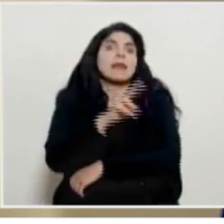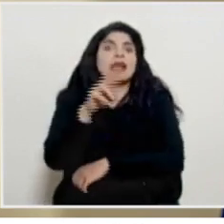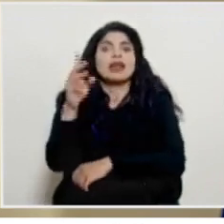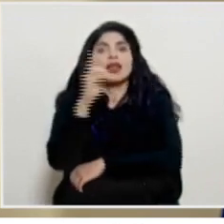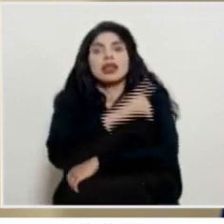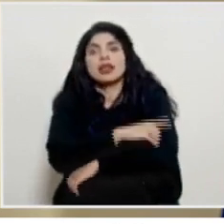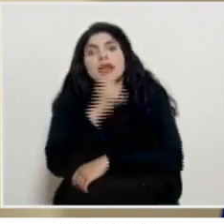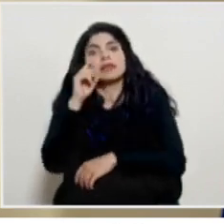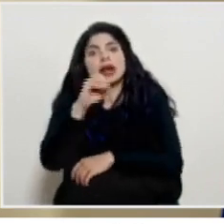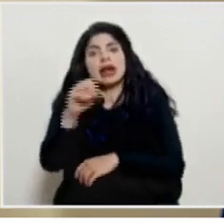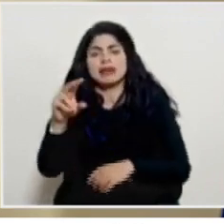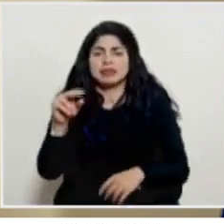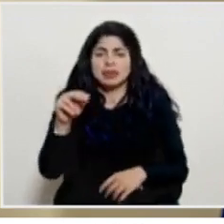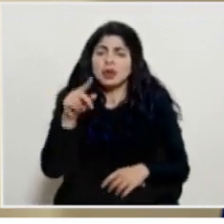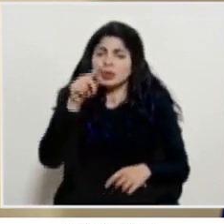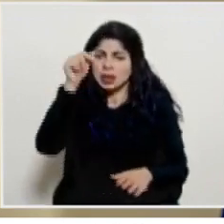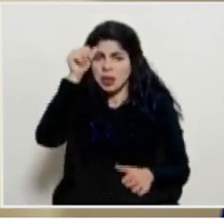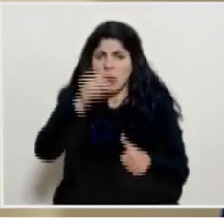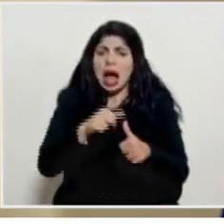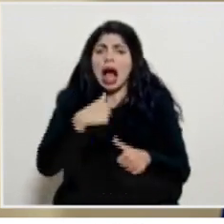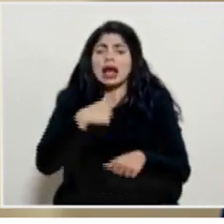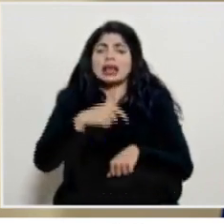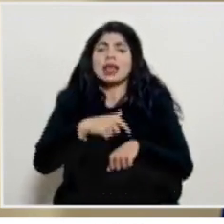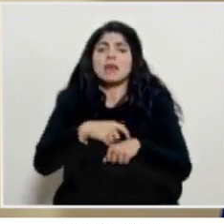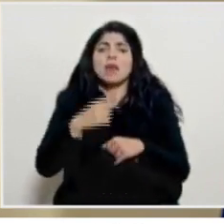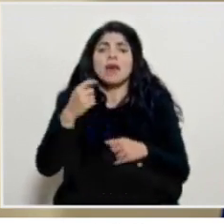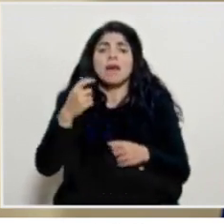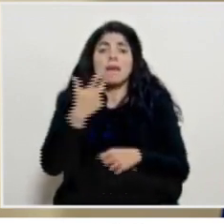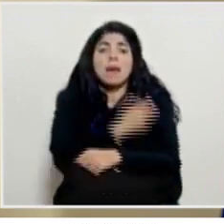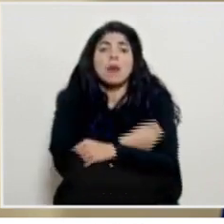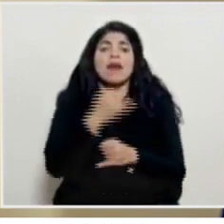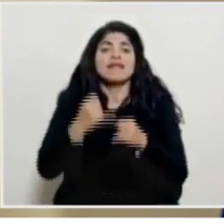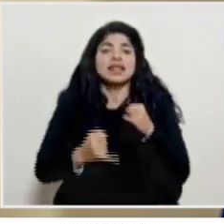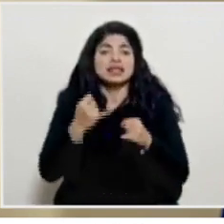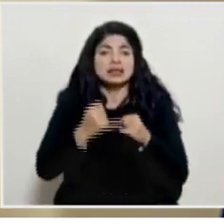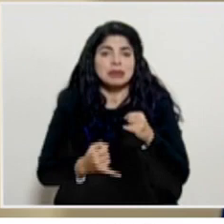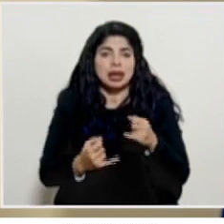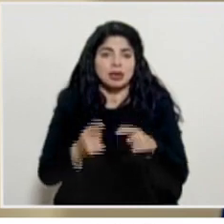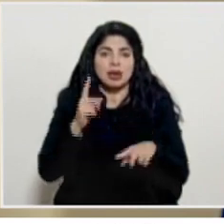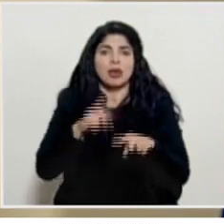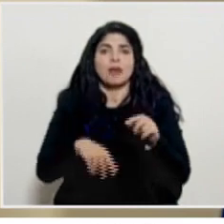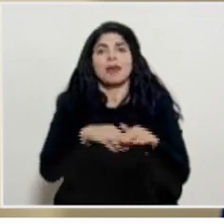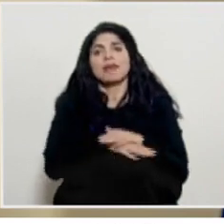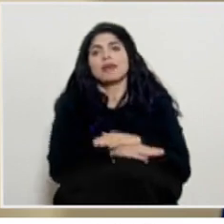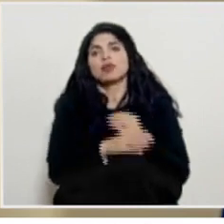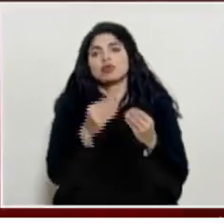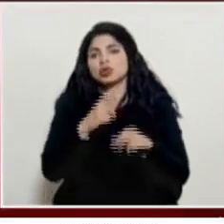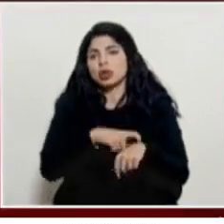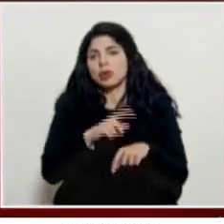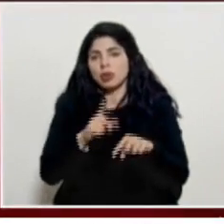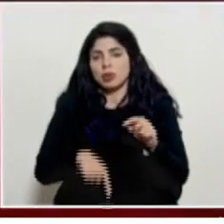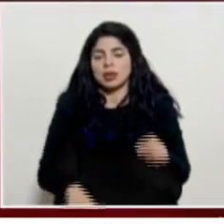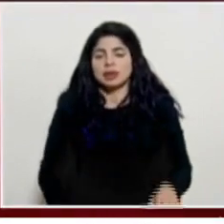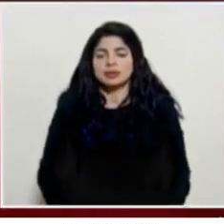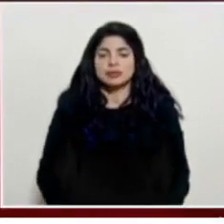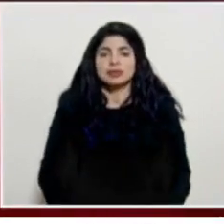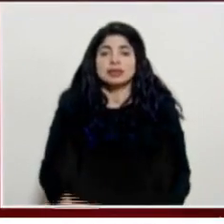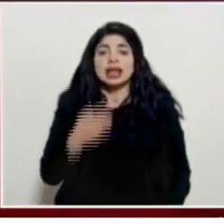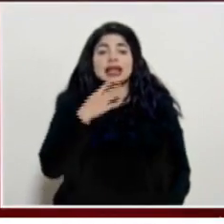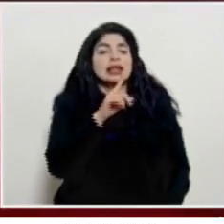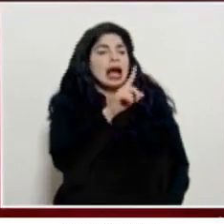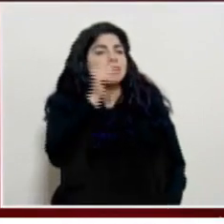22 días para hacer la distribución también recordemos que hay tiempo de vencimiento de la vacuna si no podemos un poco resguardarlas o mantenerlas mucho tiempo y